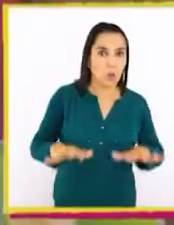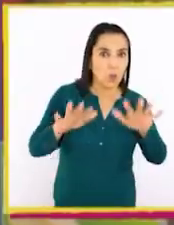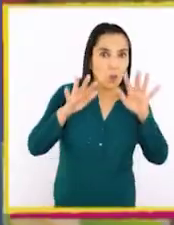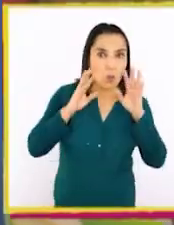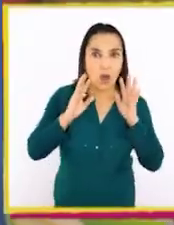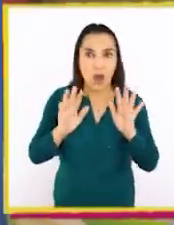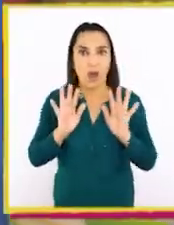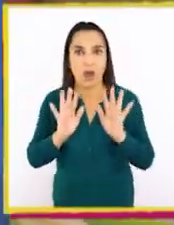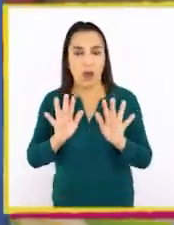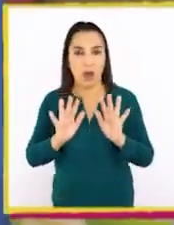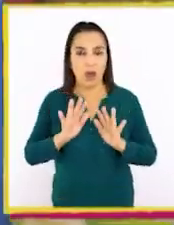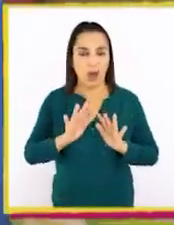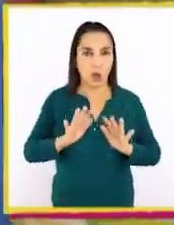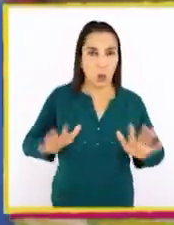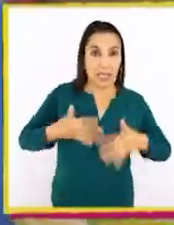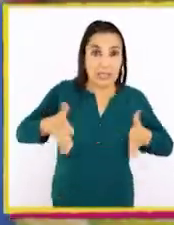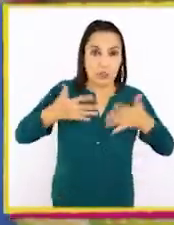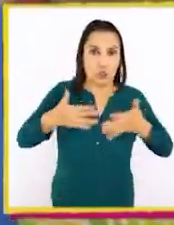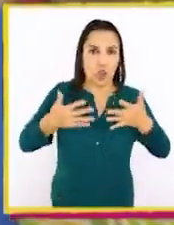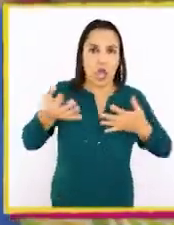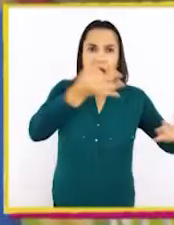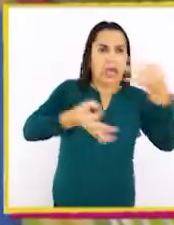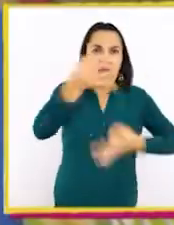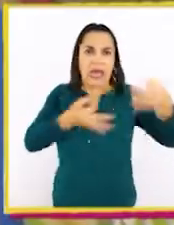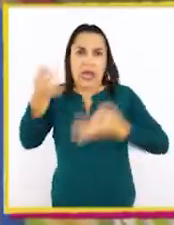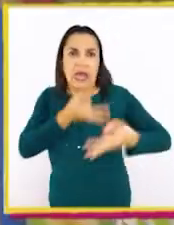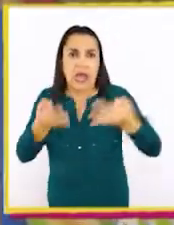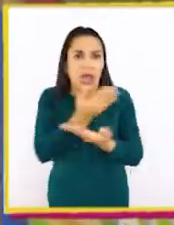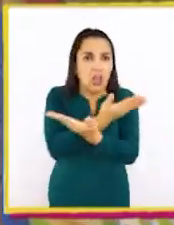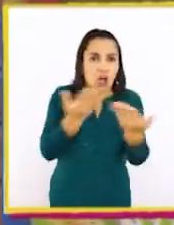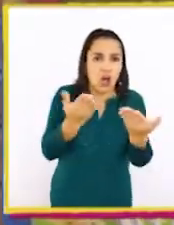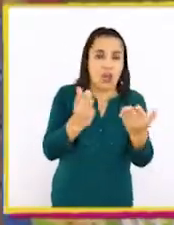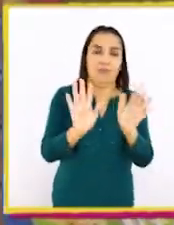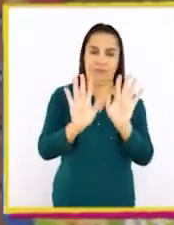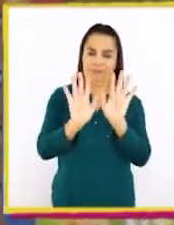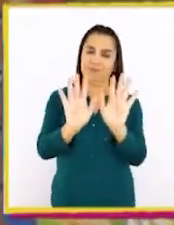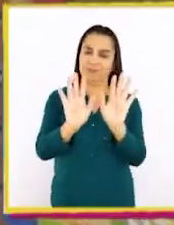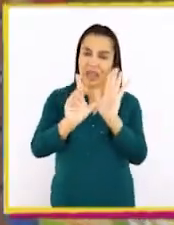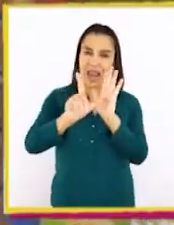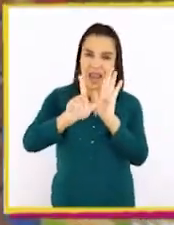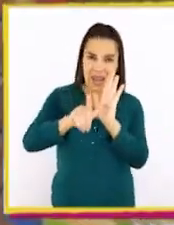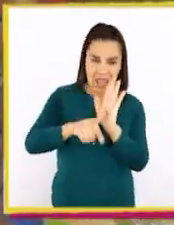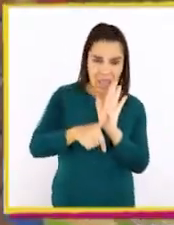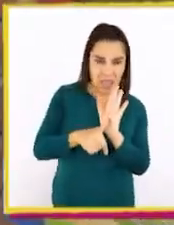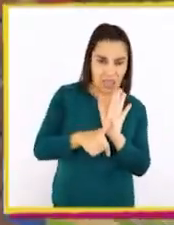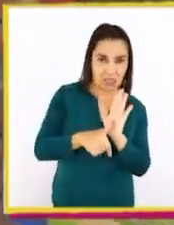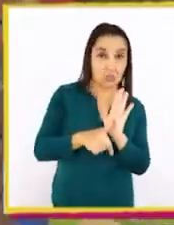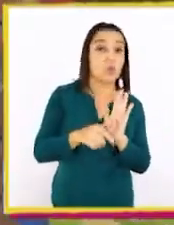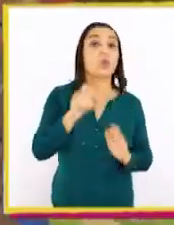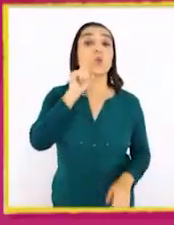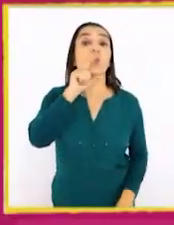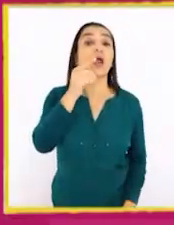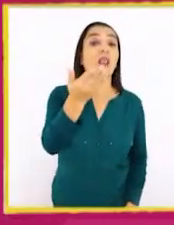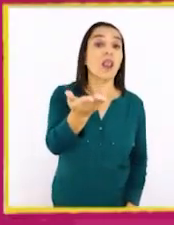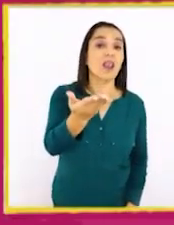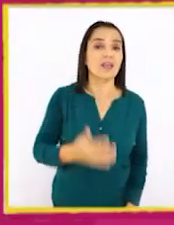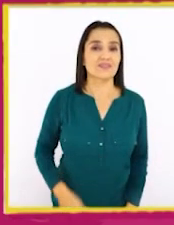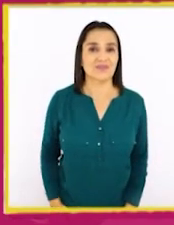¡Guau! Les entusiasma tanto que me hablan todos al mismo tiempo. A ver, más lento. ¿Cuáles?